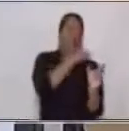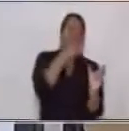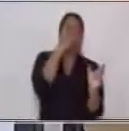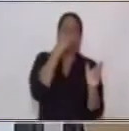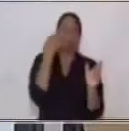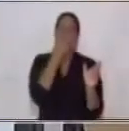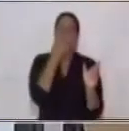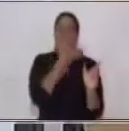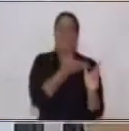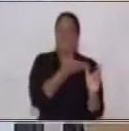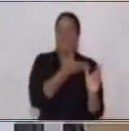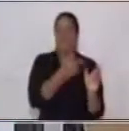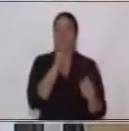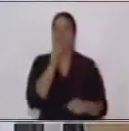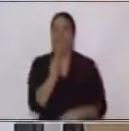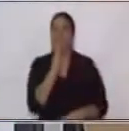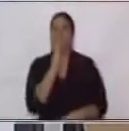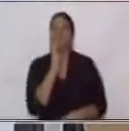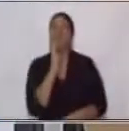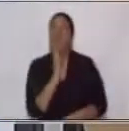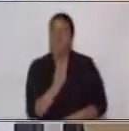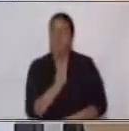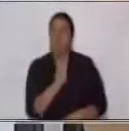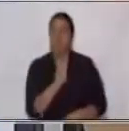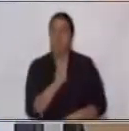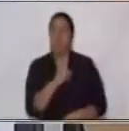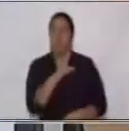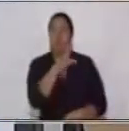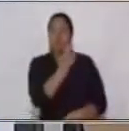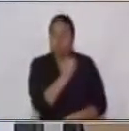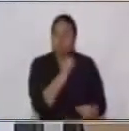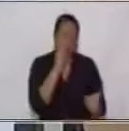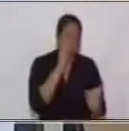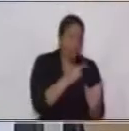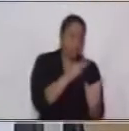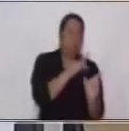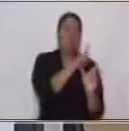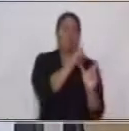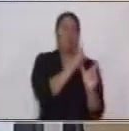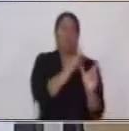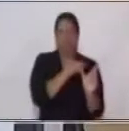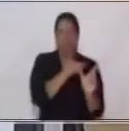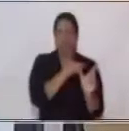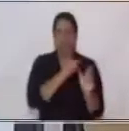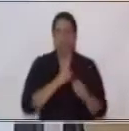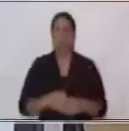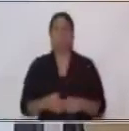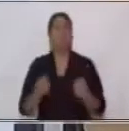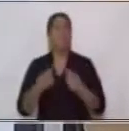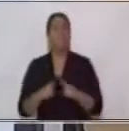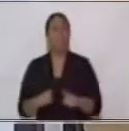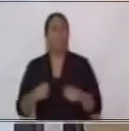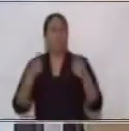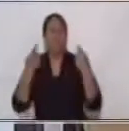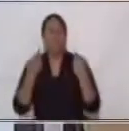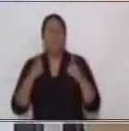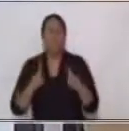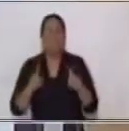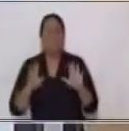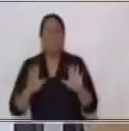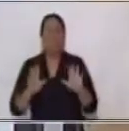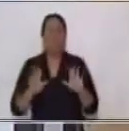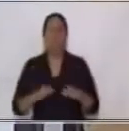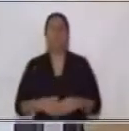la pregunta para identificar el sujeto pero que puede pasar que como ya observamos que la voz